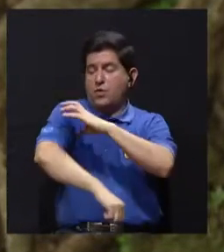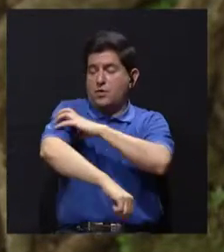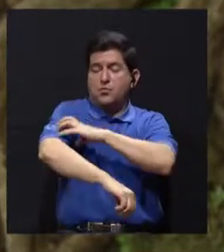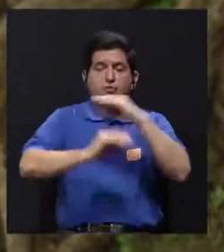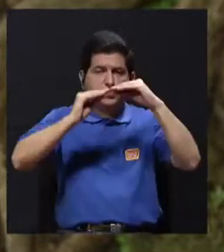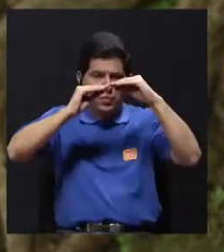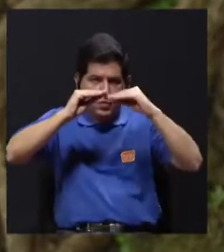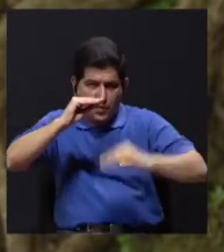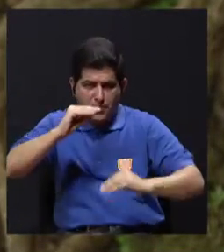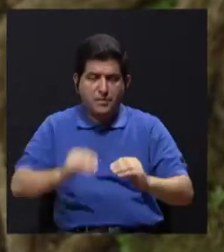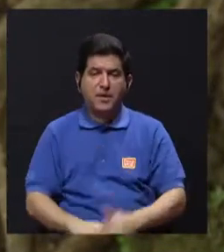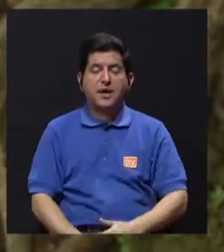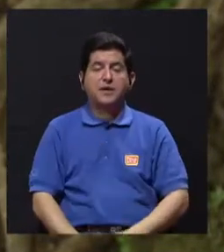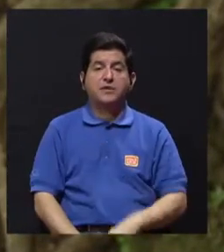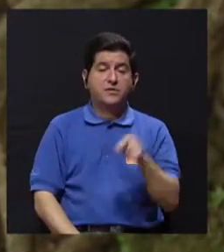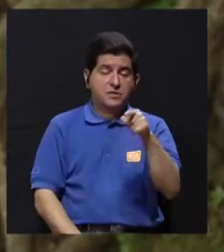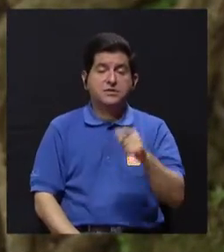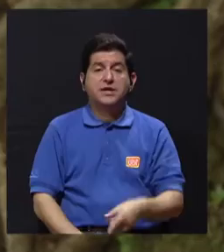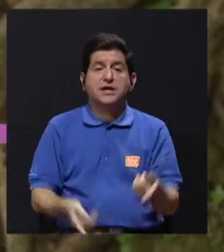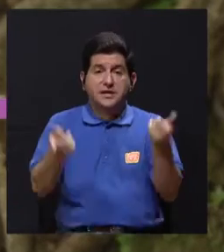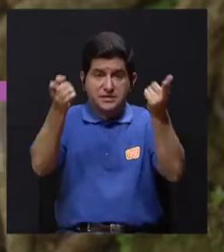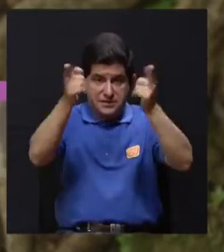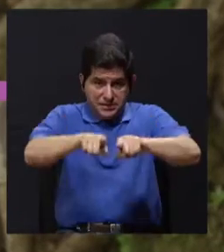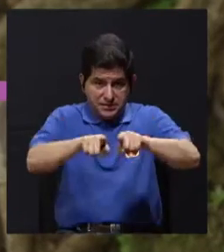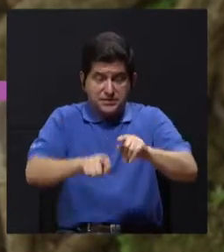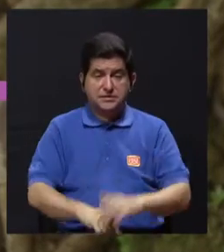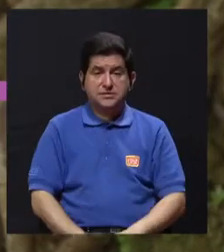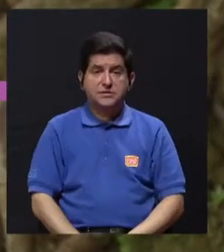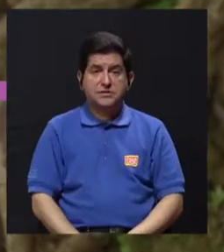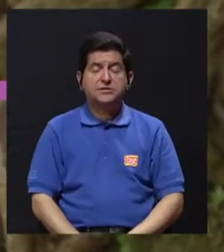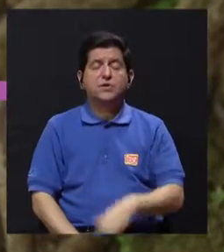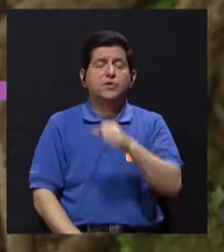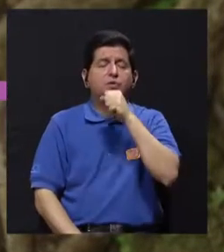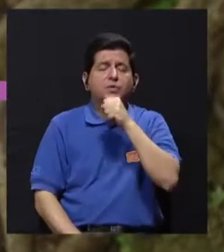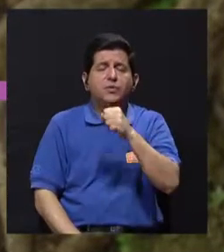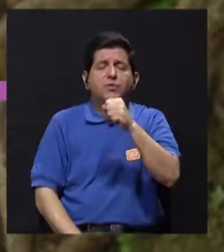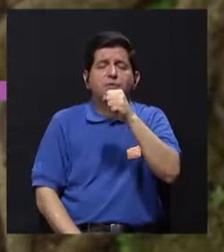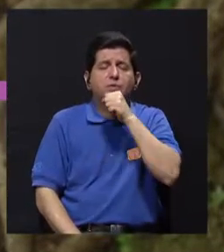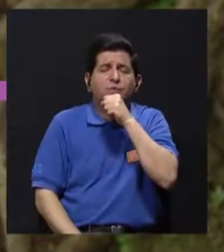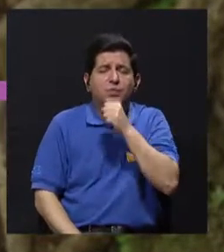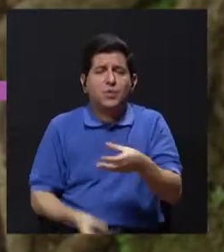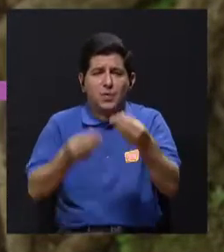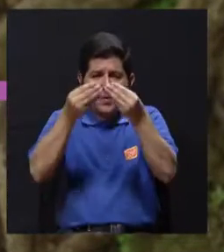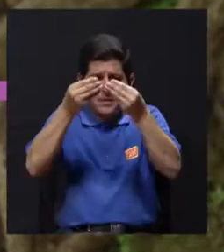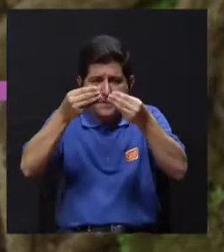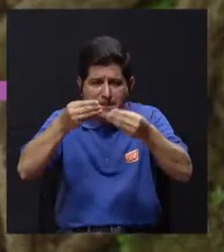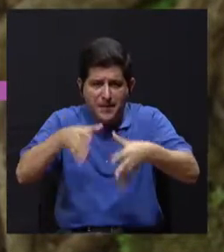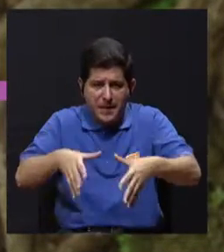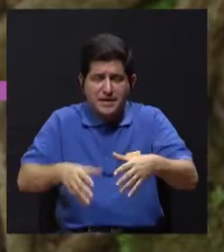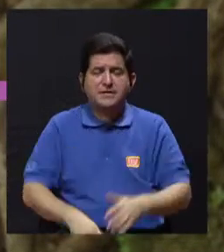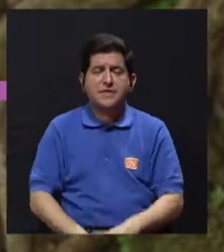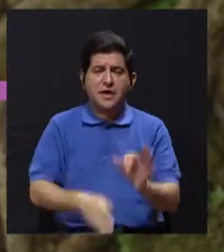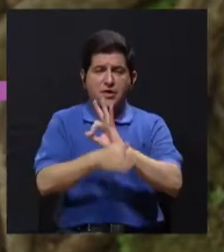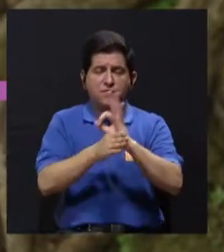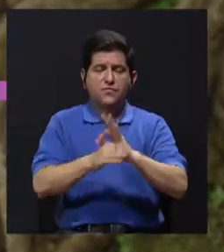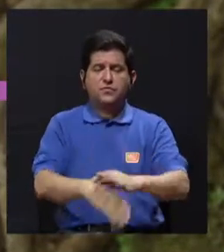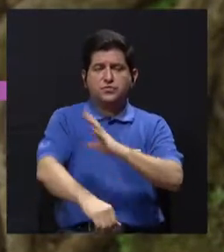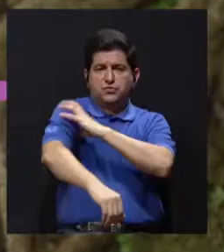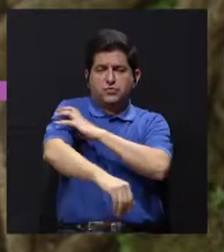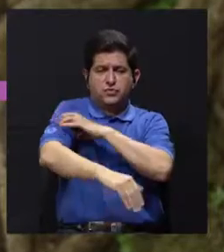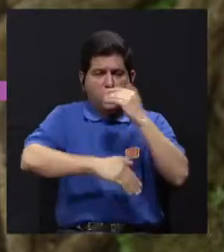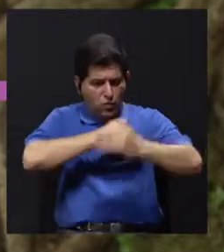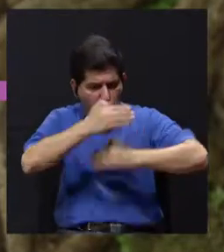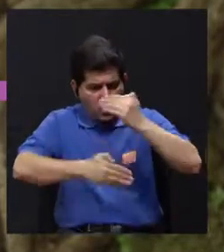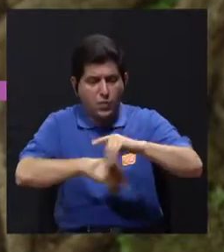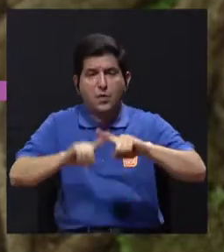Pero también se puede ir perdiendo masa muscular en un término que nosotros llamamos arcopenia. Y eso es un envejecimiento y una pérdida de